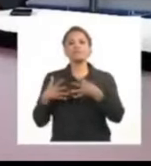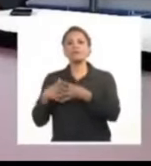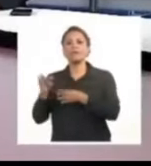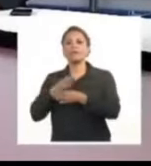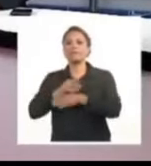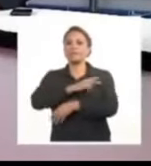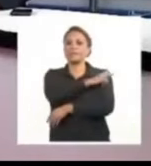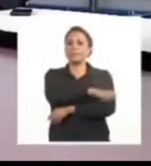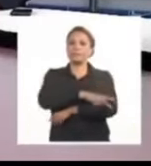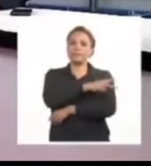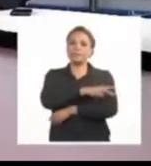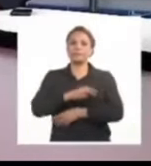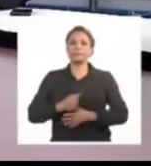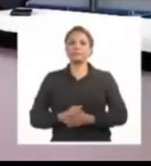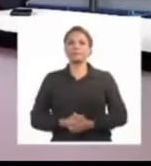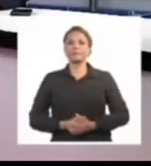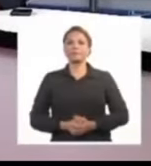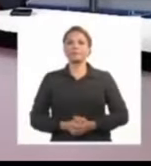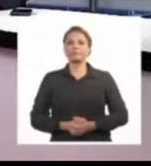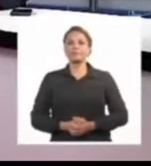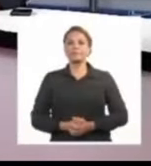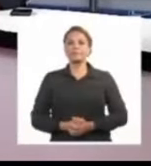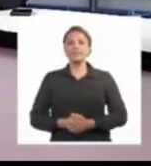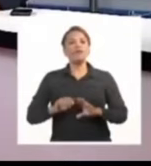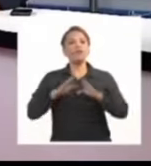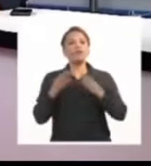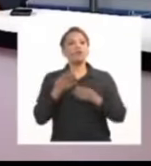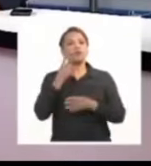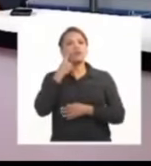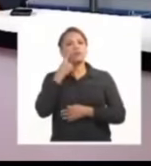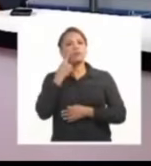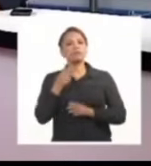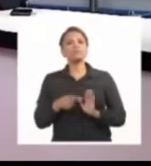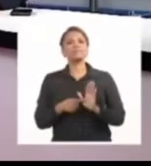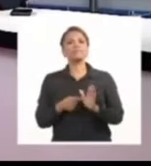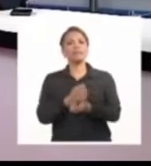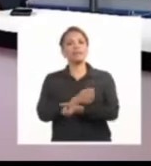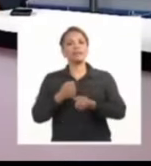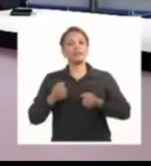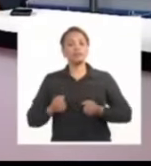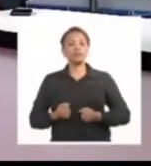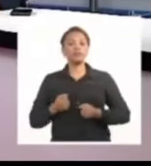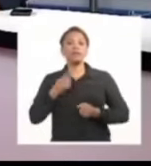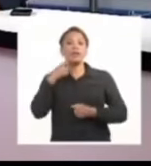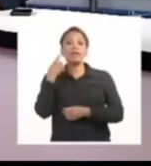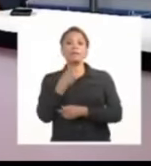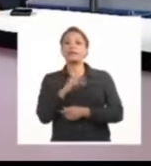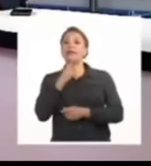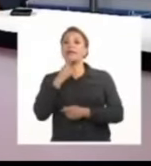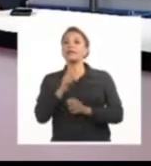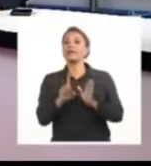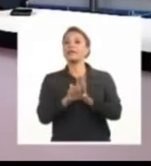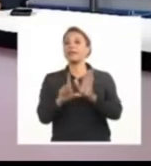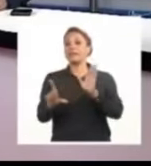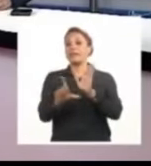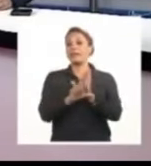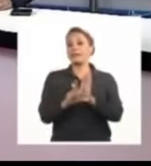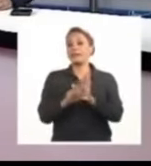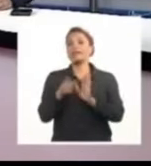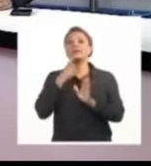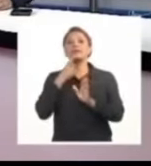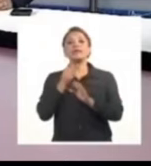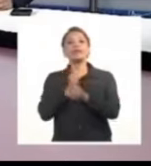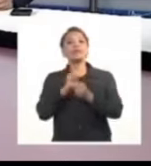latinoamericana y caribeña forman parte del esfuerzo por aplicar la doctrina Monroe y promover la exclusión como arma de